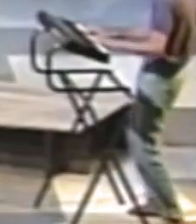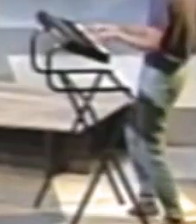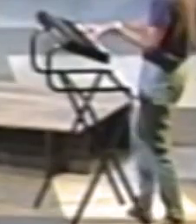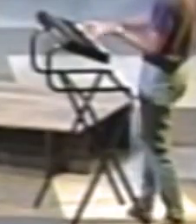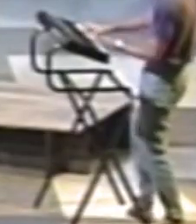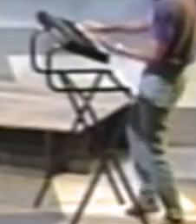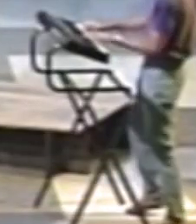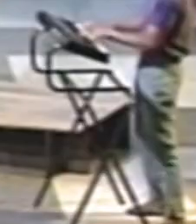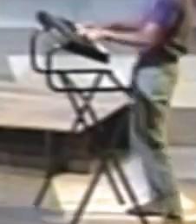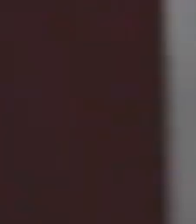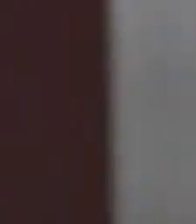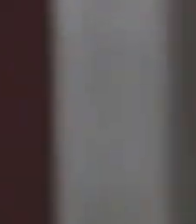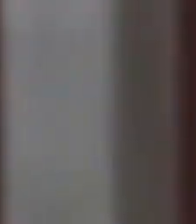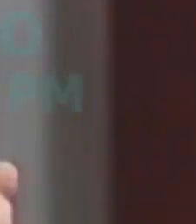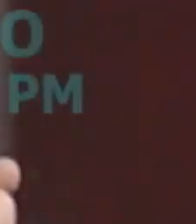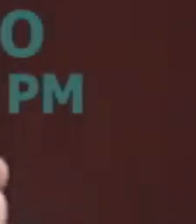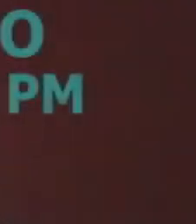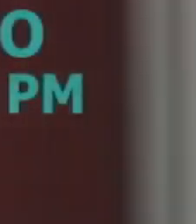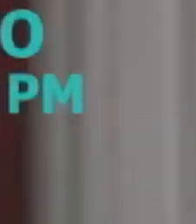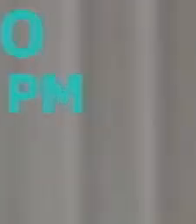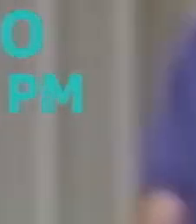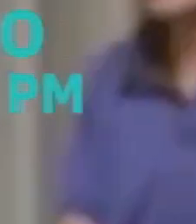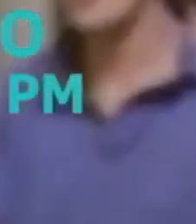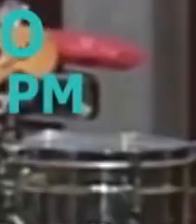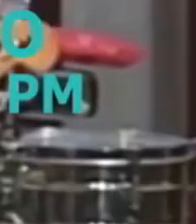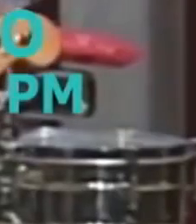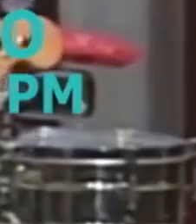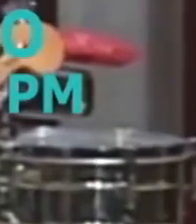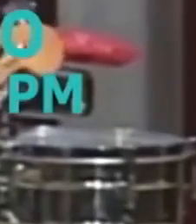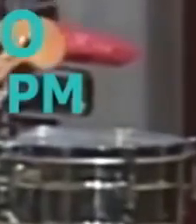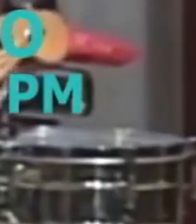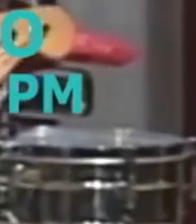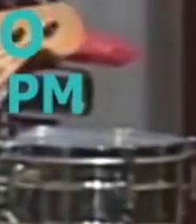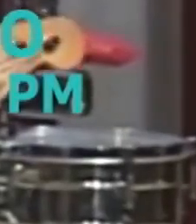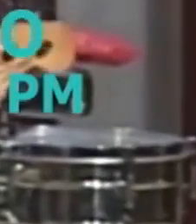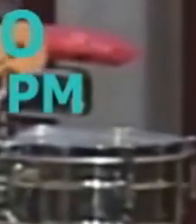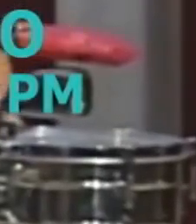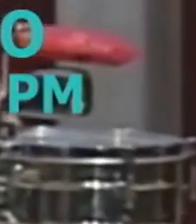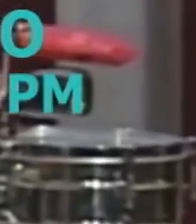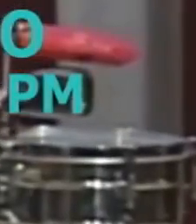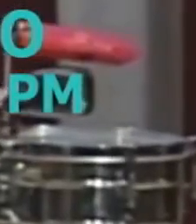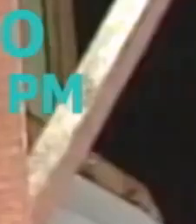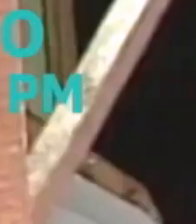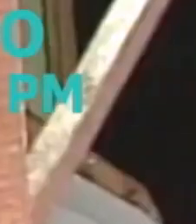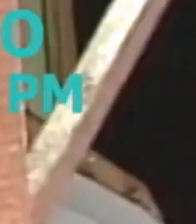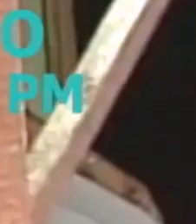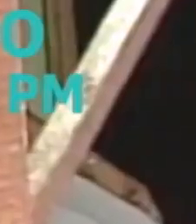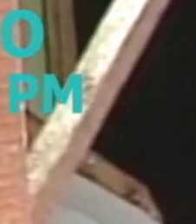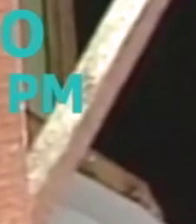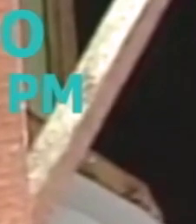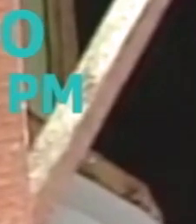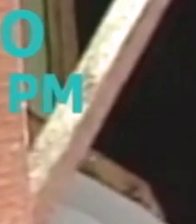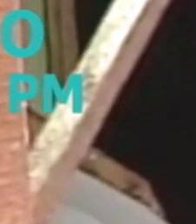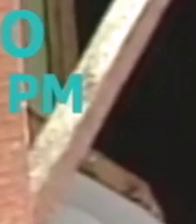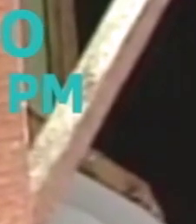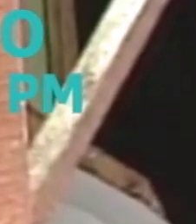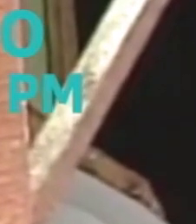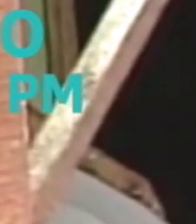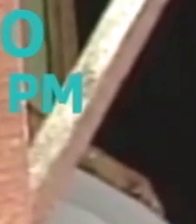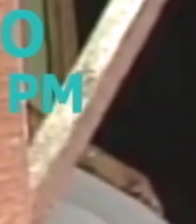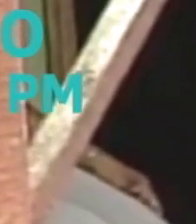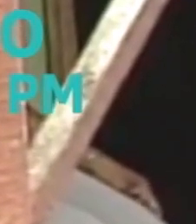agosto, las 8 y media de la noche. Con repetición, sábado 7 de agosto, 4 y 30 de la tarde.